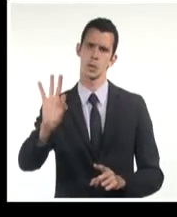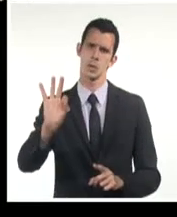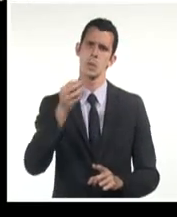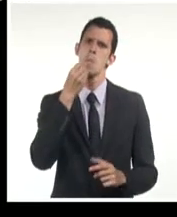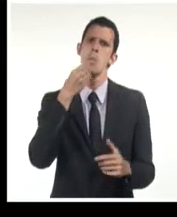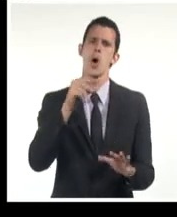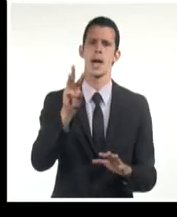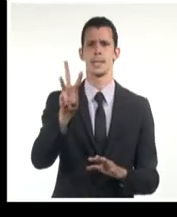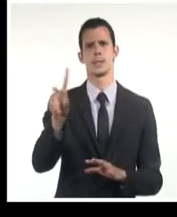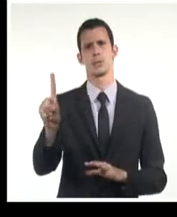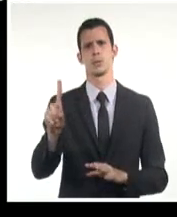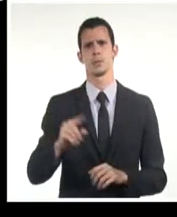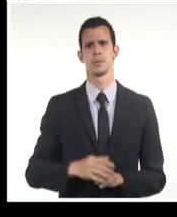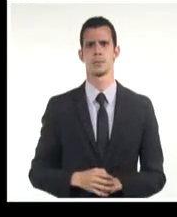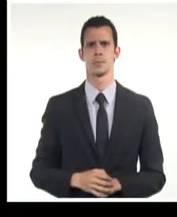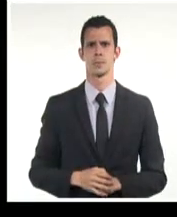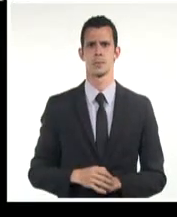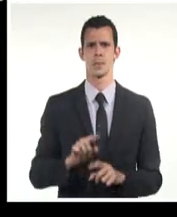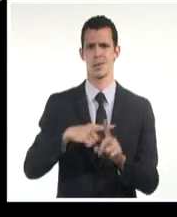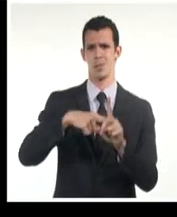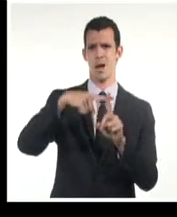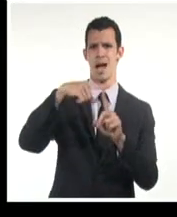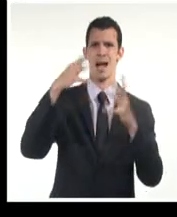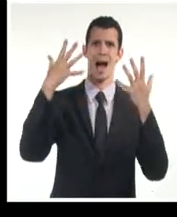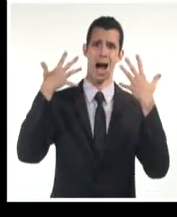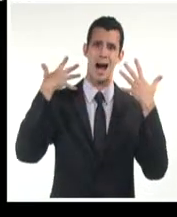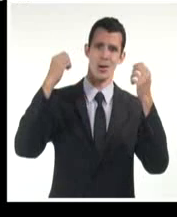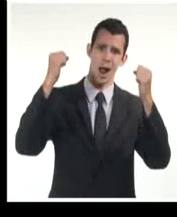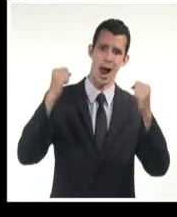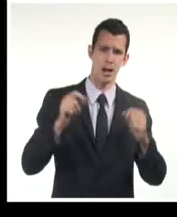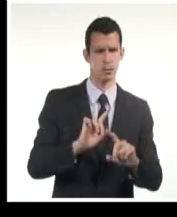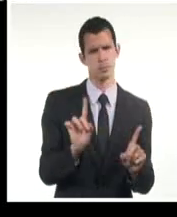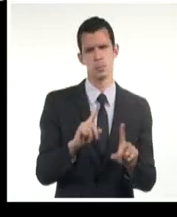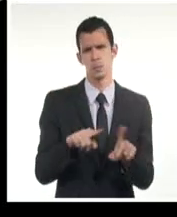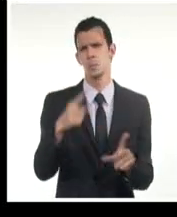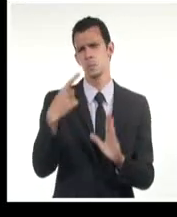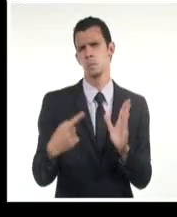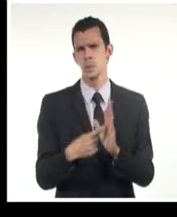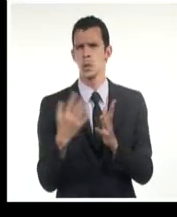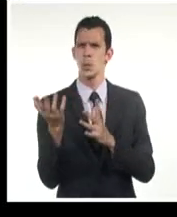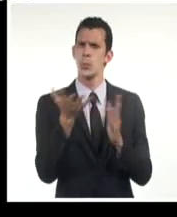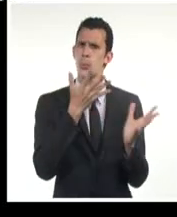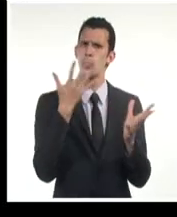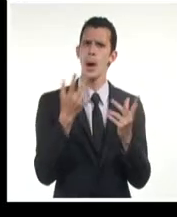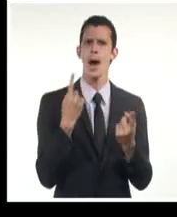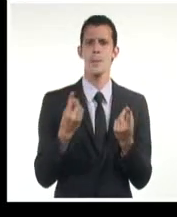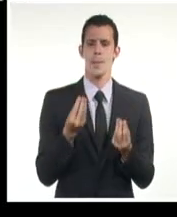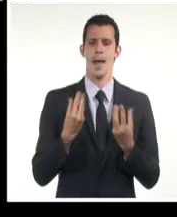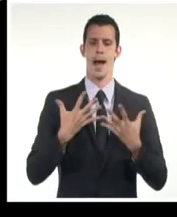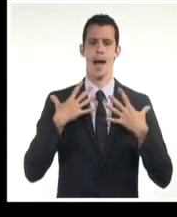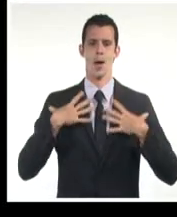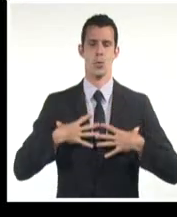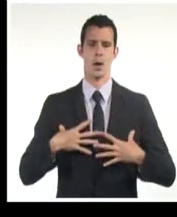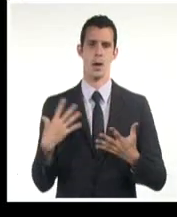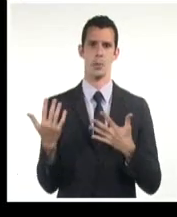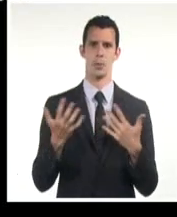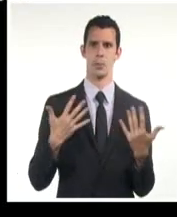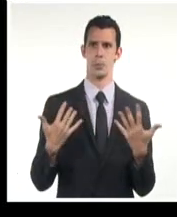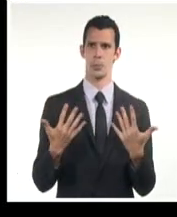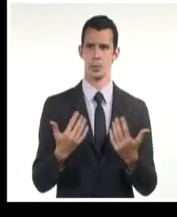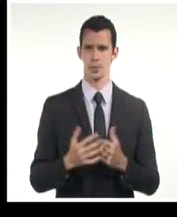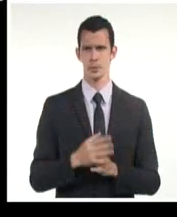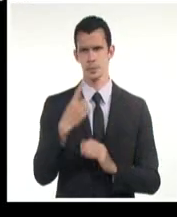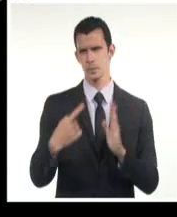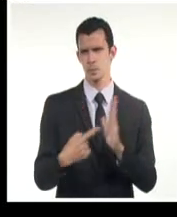grados Celsius no son valores muy elevados, son altos pero los vientos hacen que se refresque el ambiente y las temperaturas mínimas